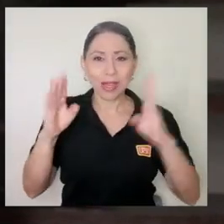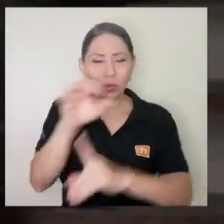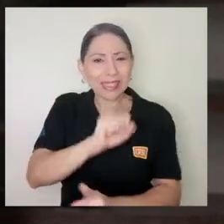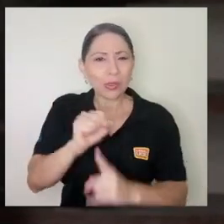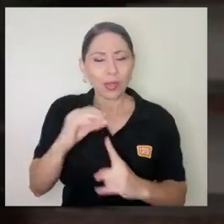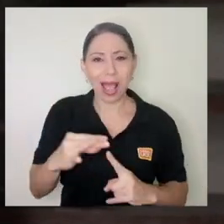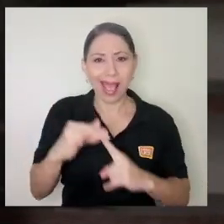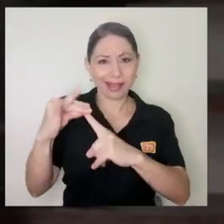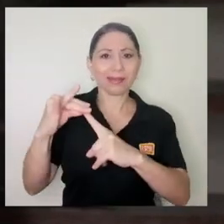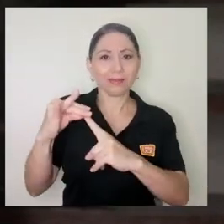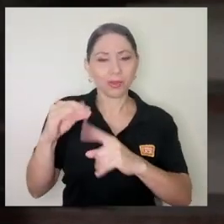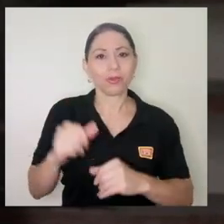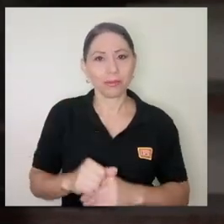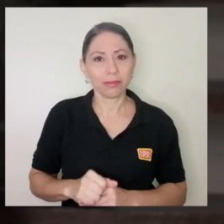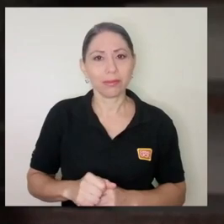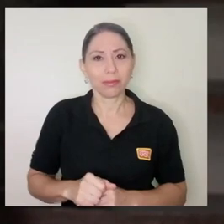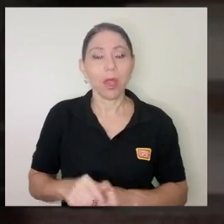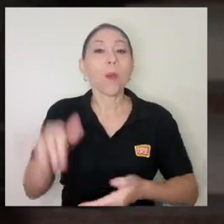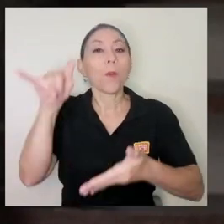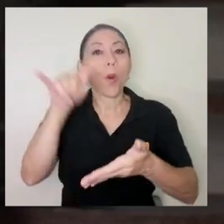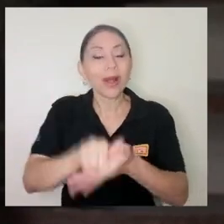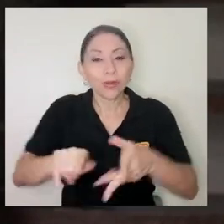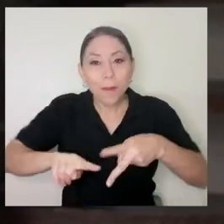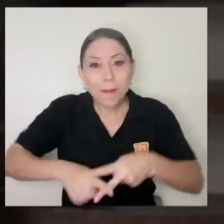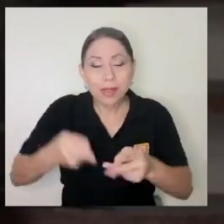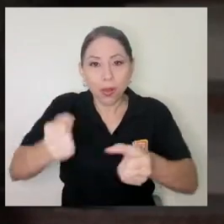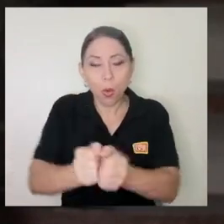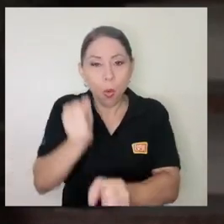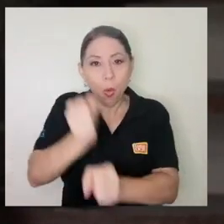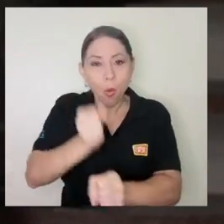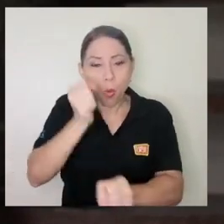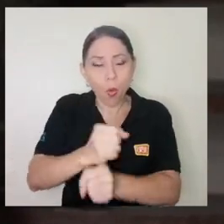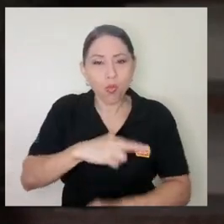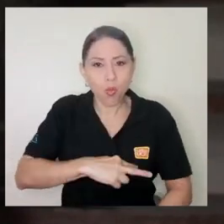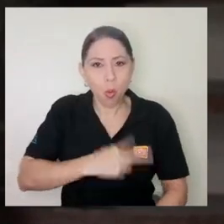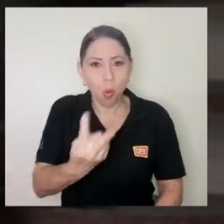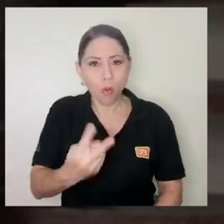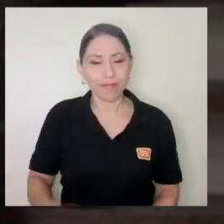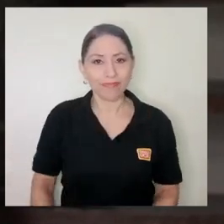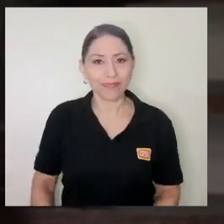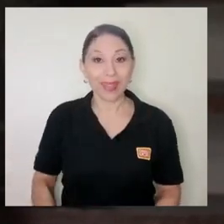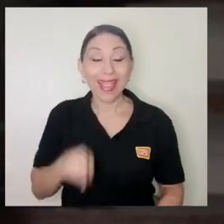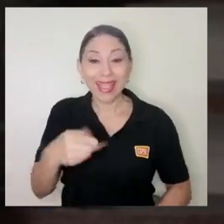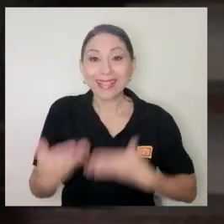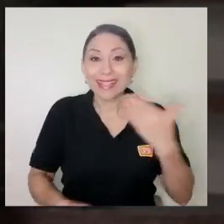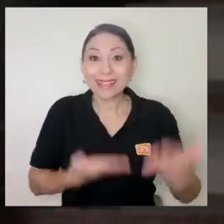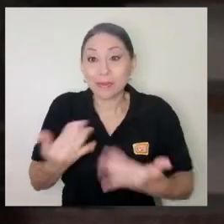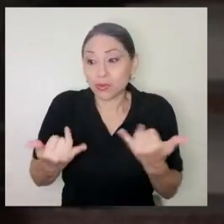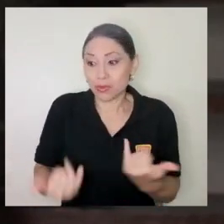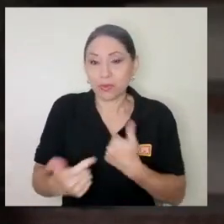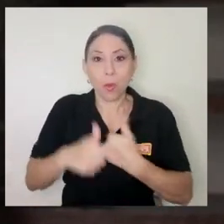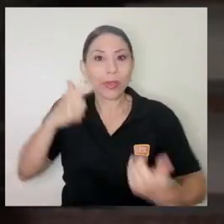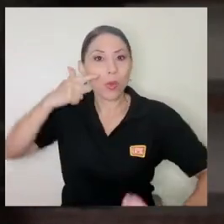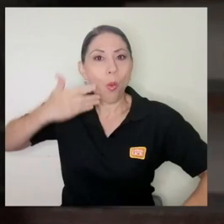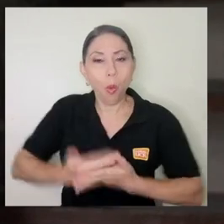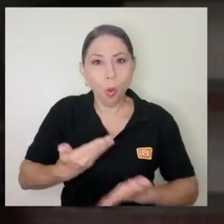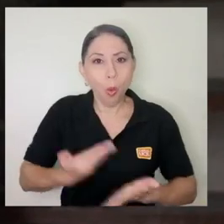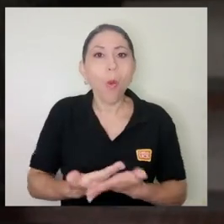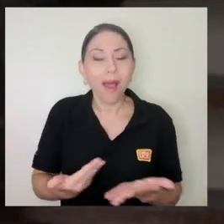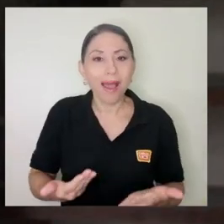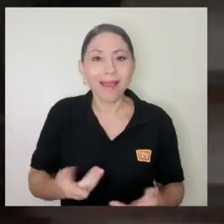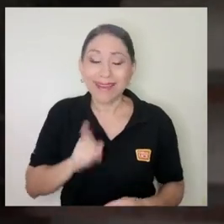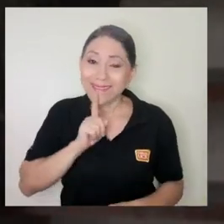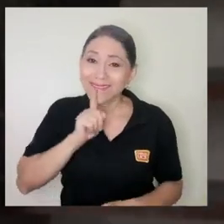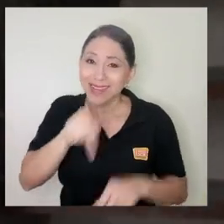atender una situación excepcional y de hecho por eso se abre un voluntariado. El servicio lo que demuestra en este